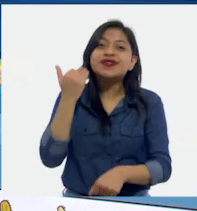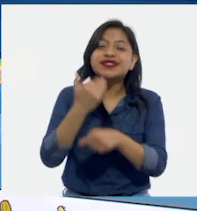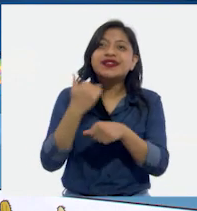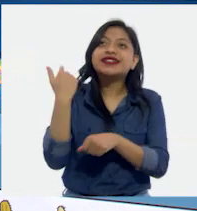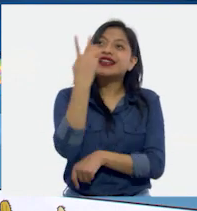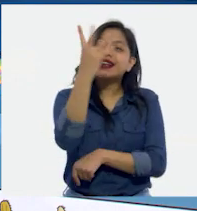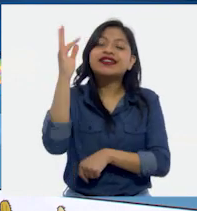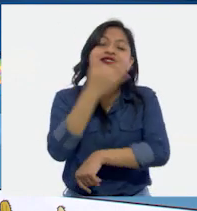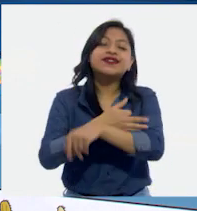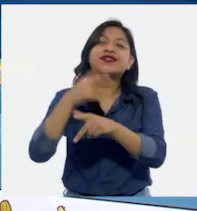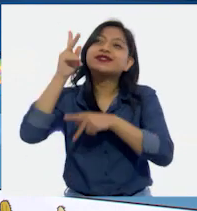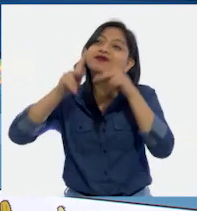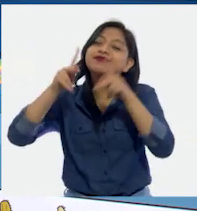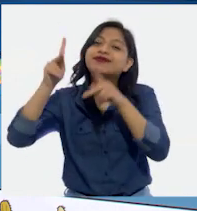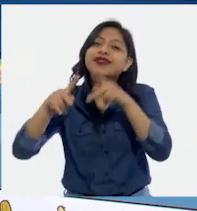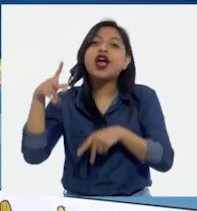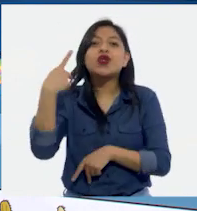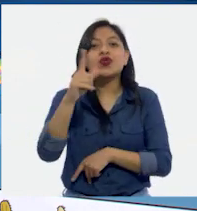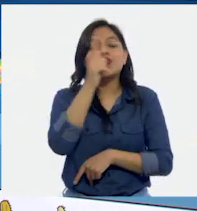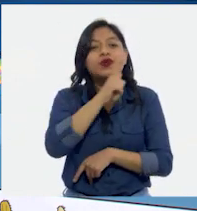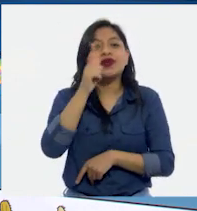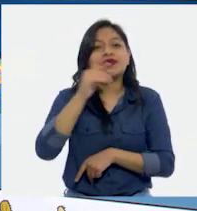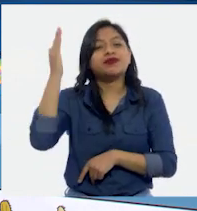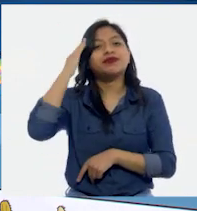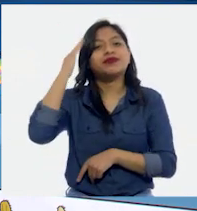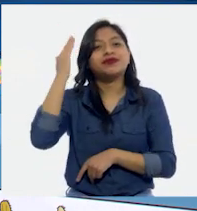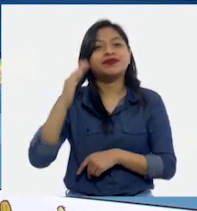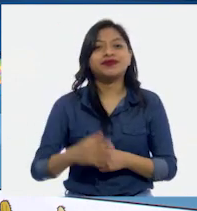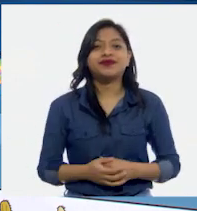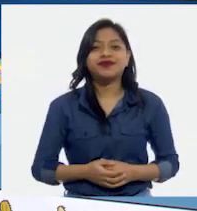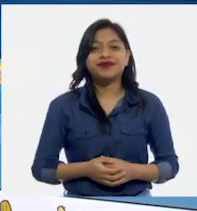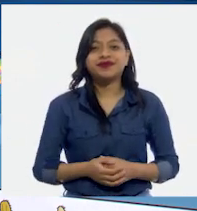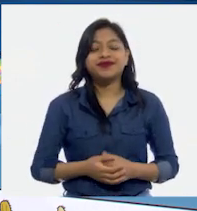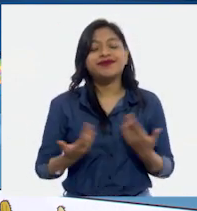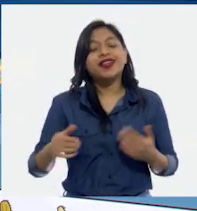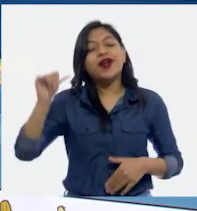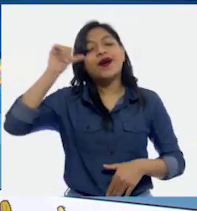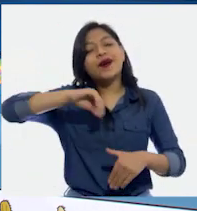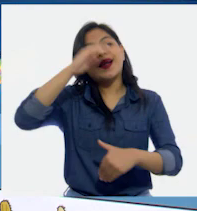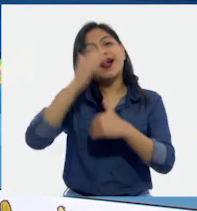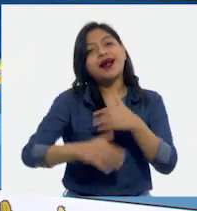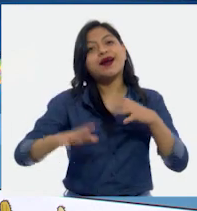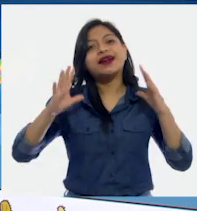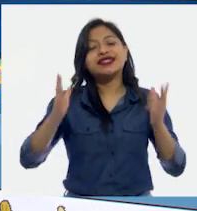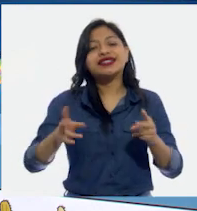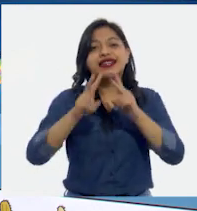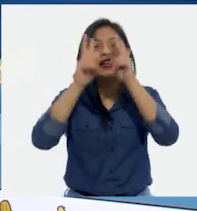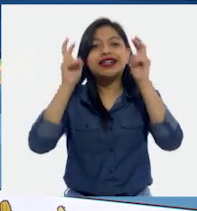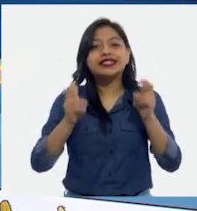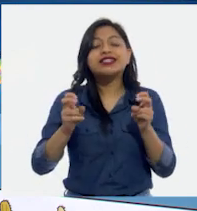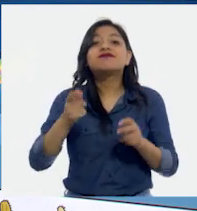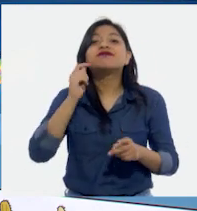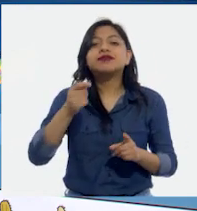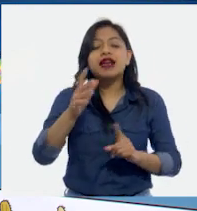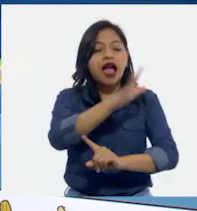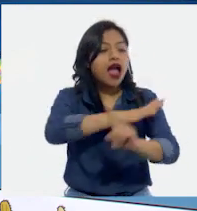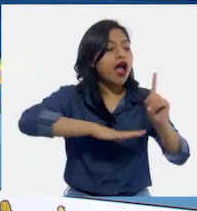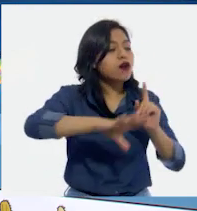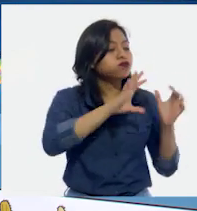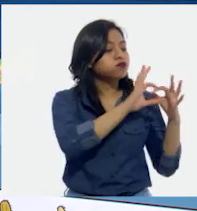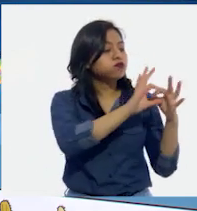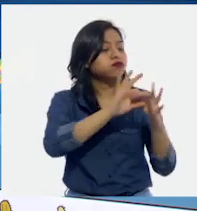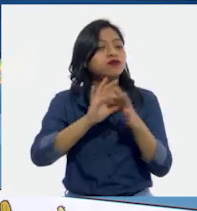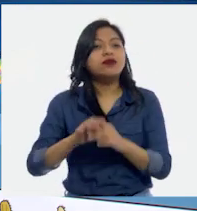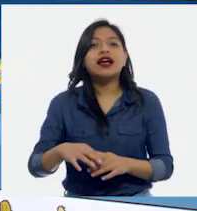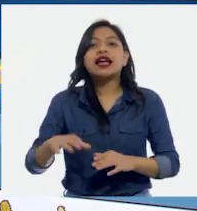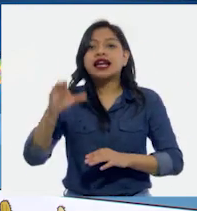practicarla y platicar con tu familia en tu lengua materna. Por hoy, hemos terminado con Interacciones en los ecosistemas